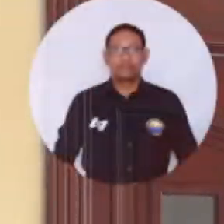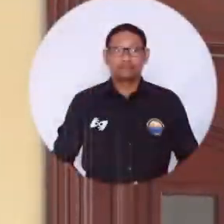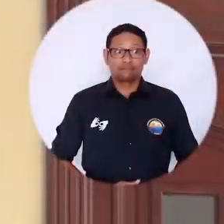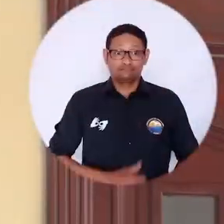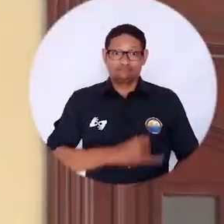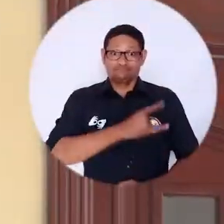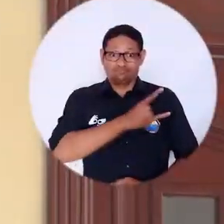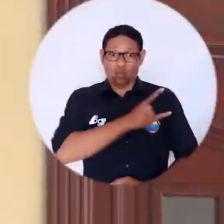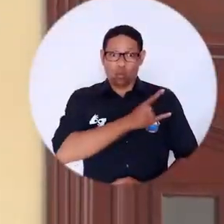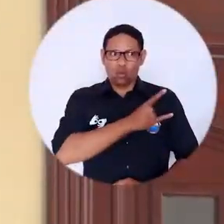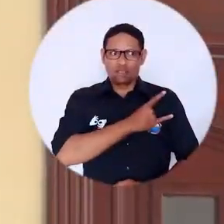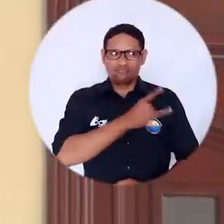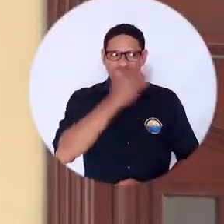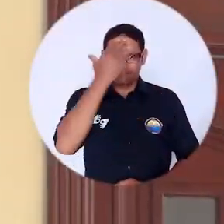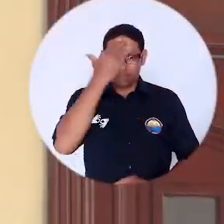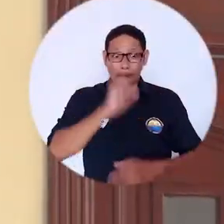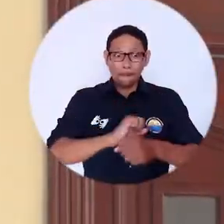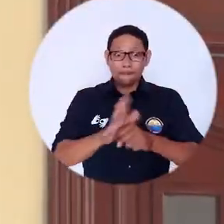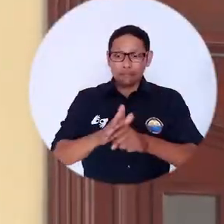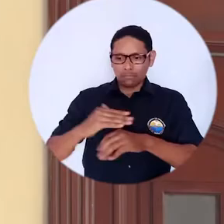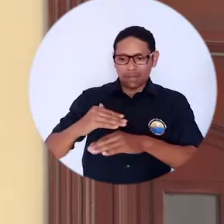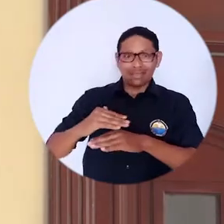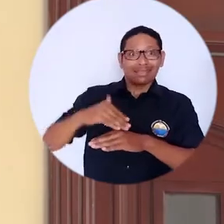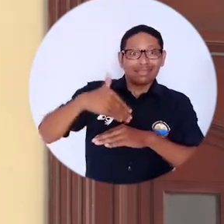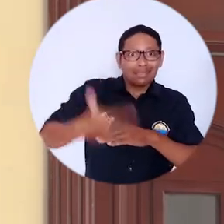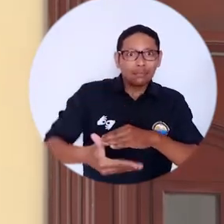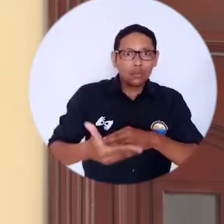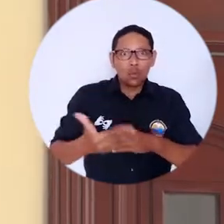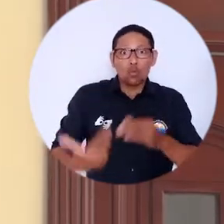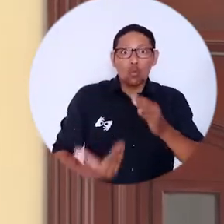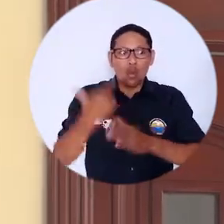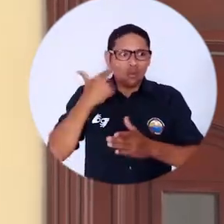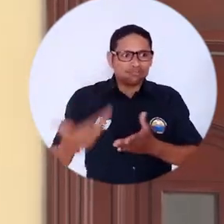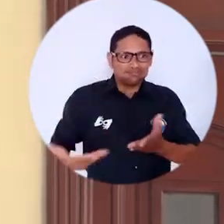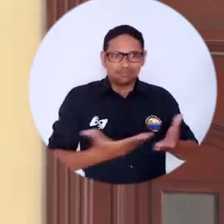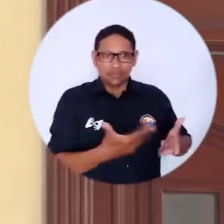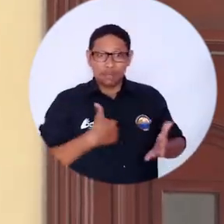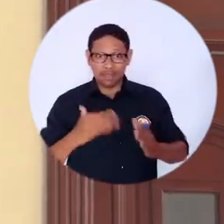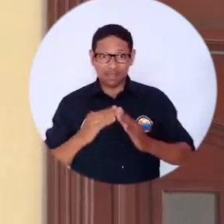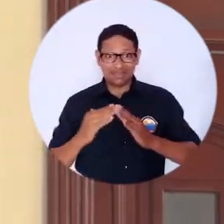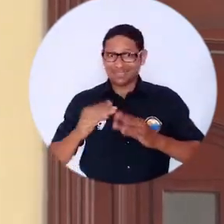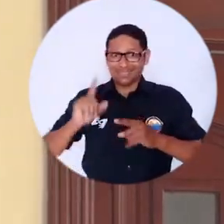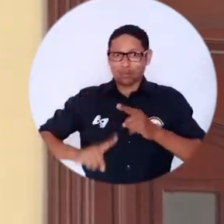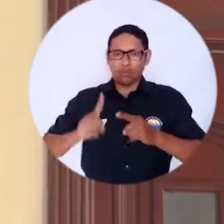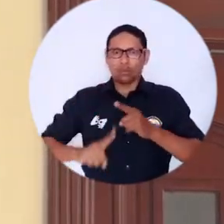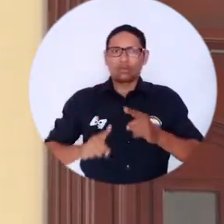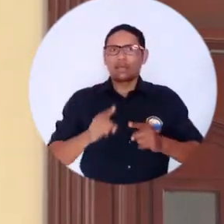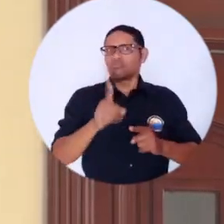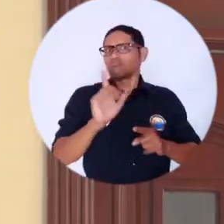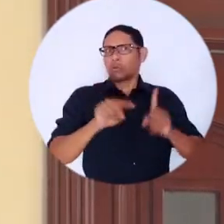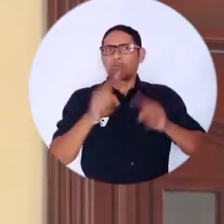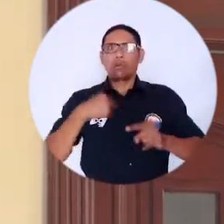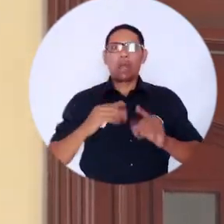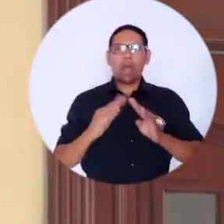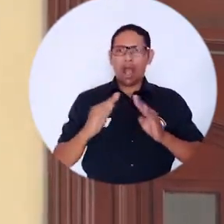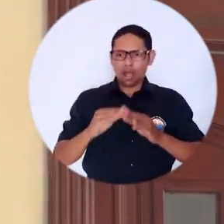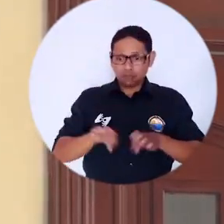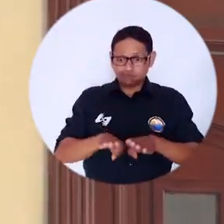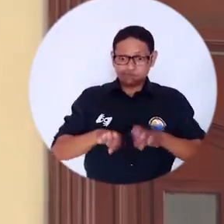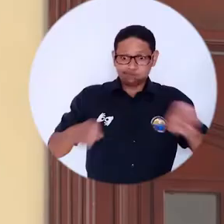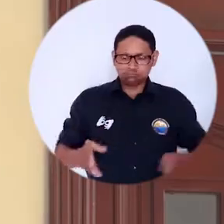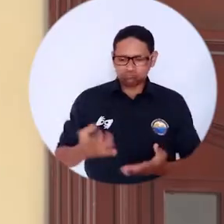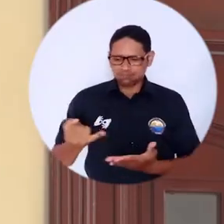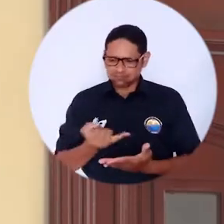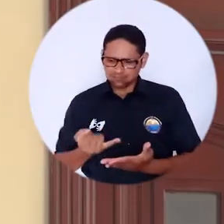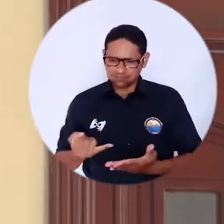La universidad, de cara a la pospandemia, va a ser venir a hacer esto que no puedo hacer en la casa, porque ¿cuántos podemos tener en la casa una